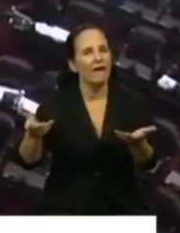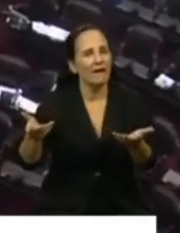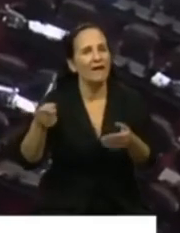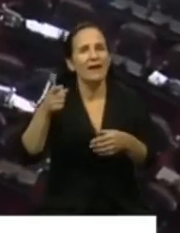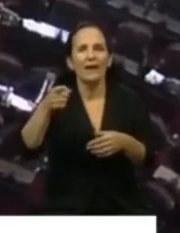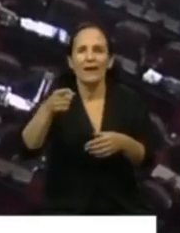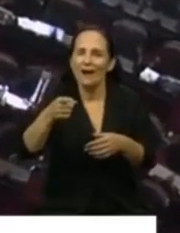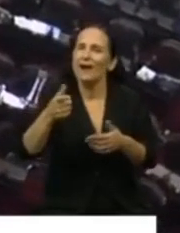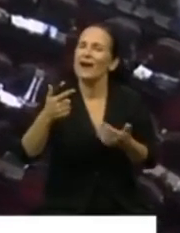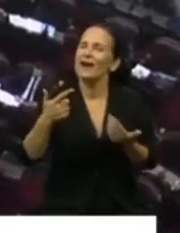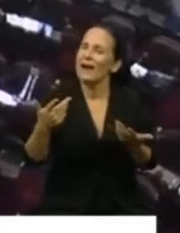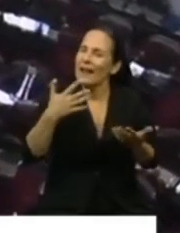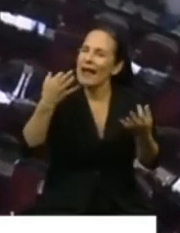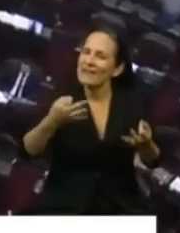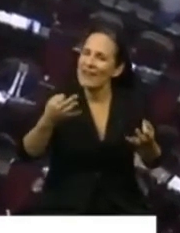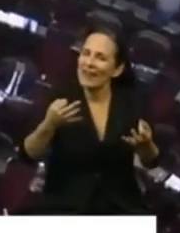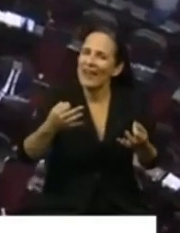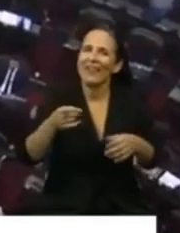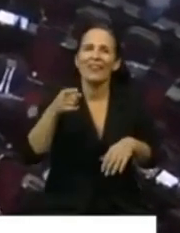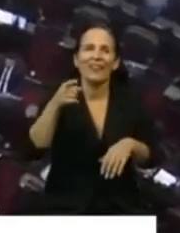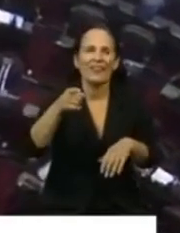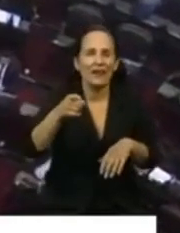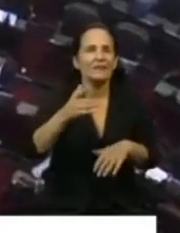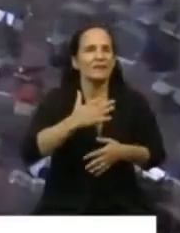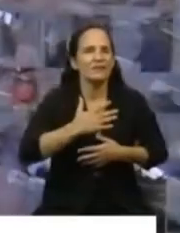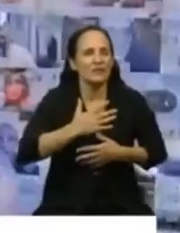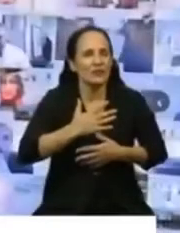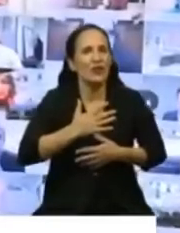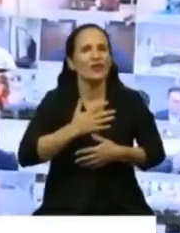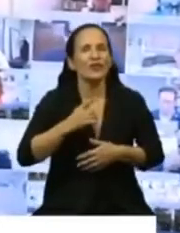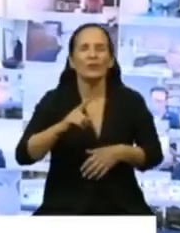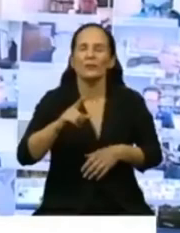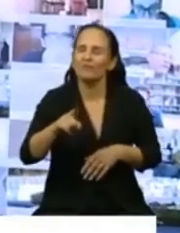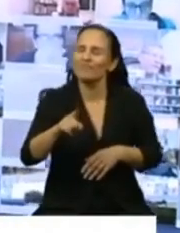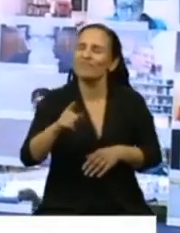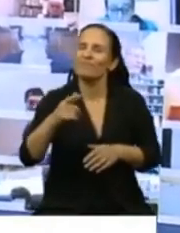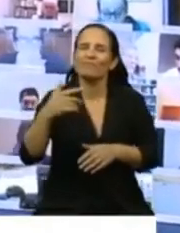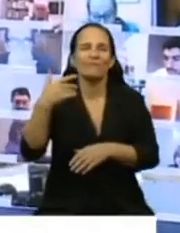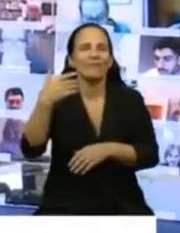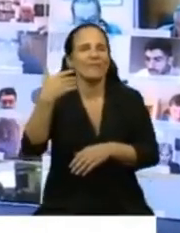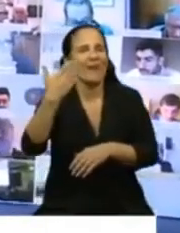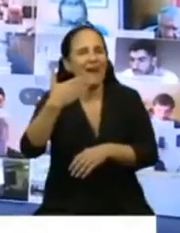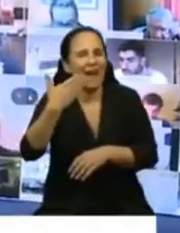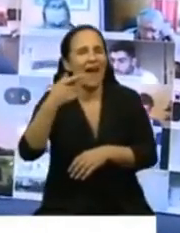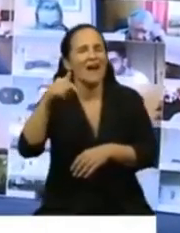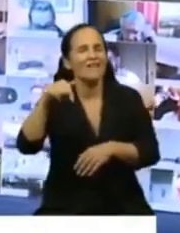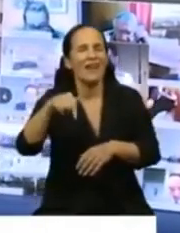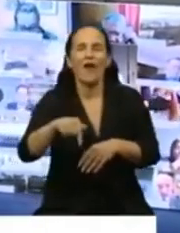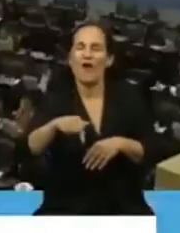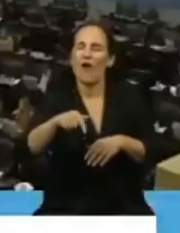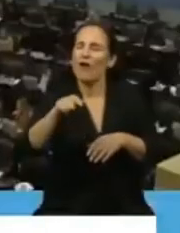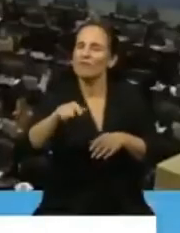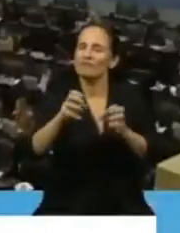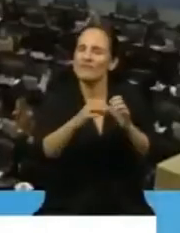la verdad que para mí es un honor hacer uso de la palabra en esta sesión histórica.